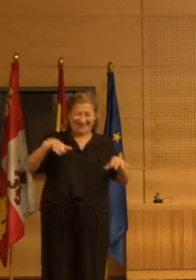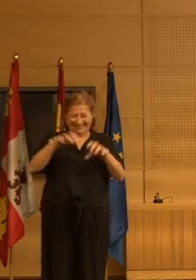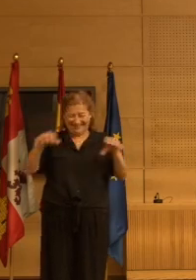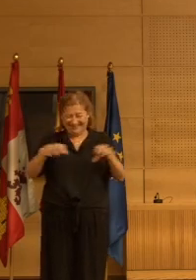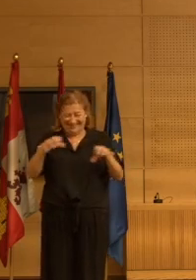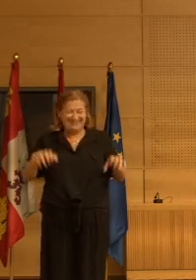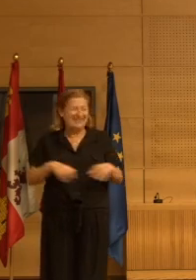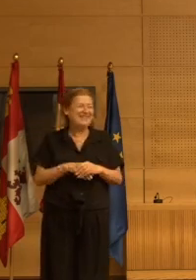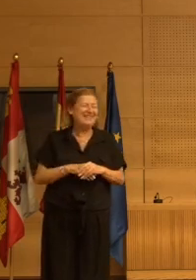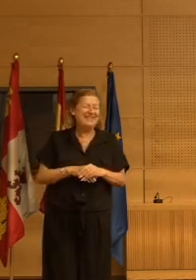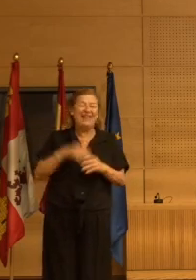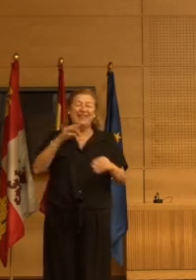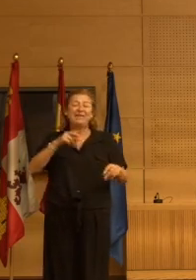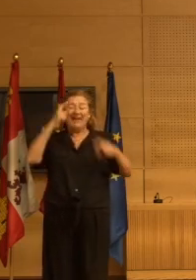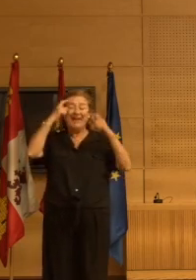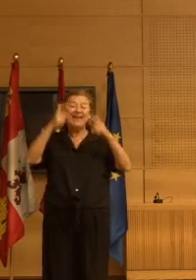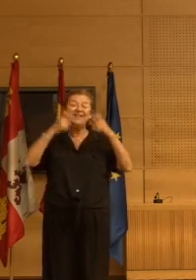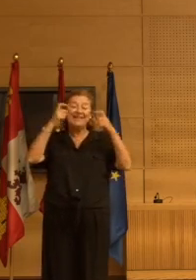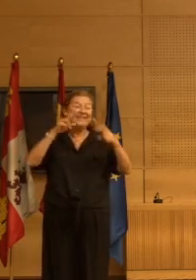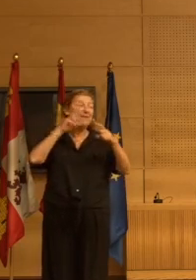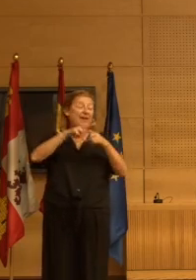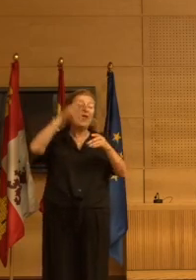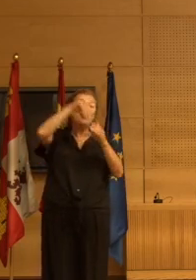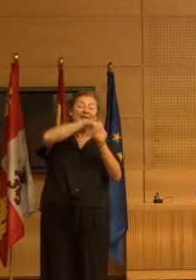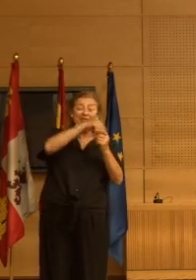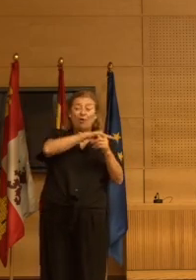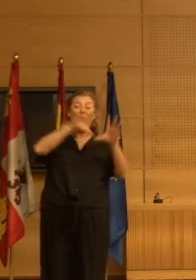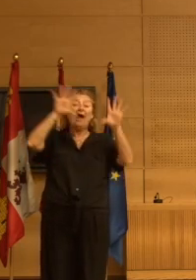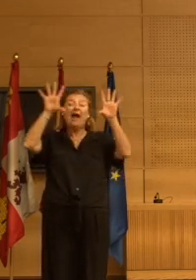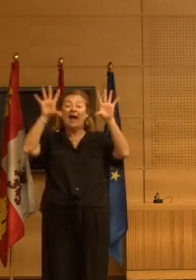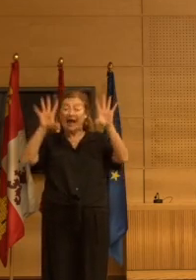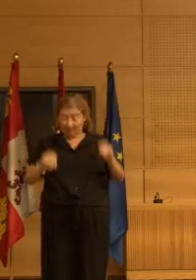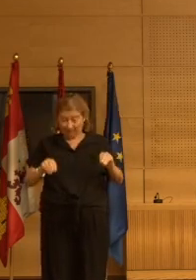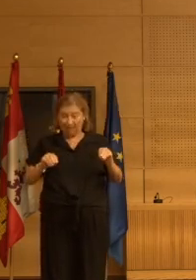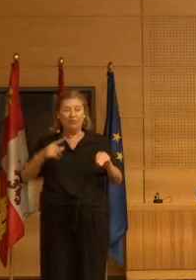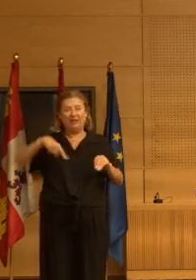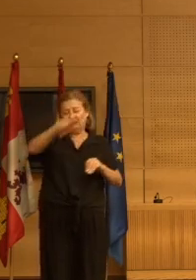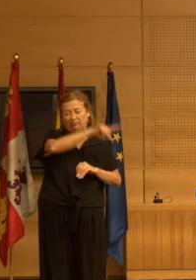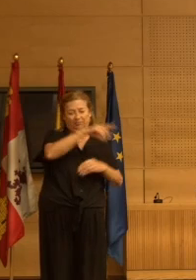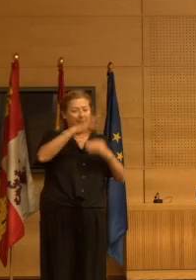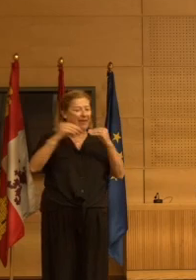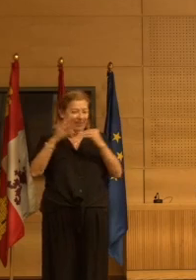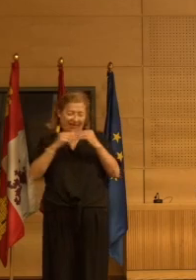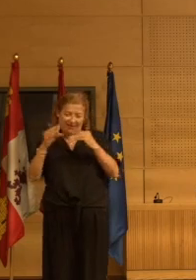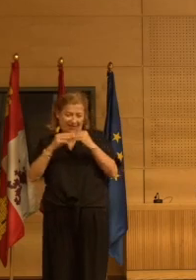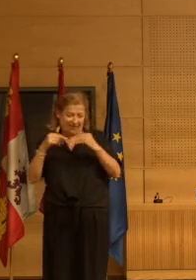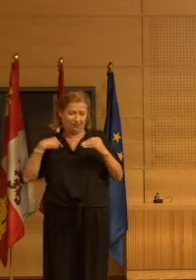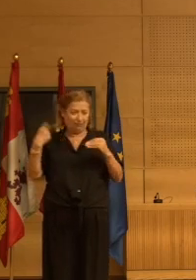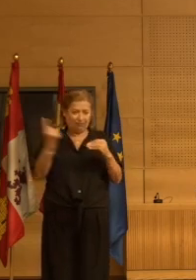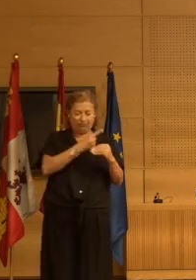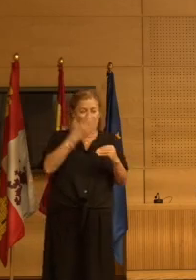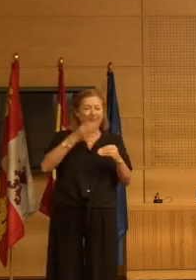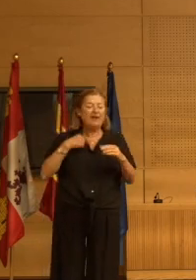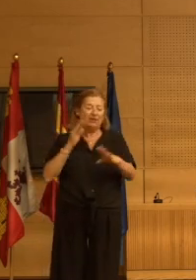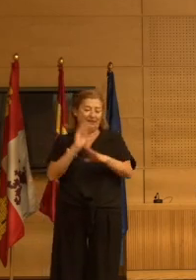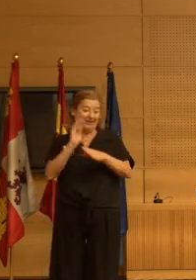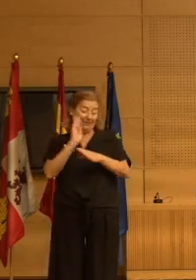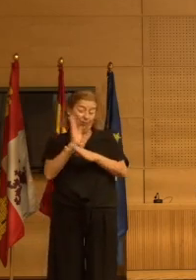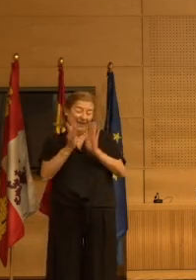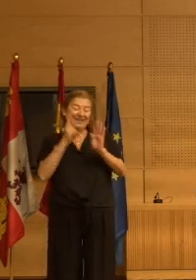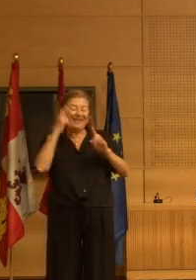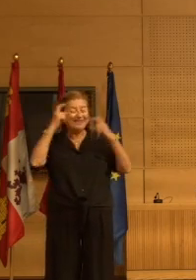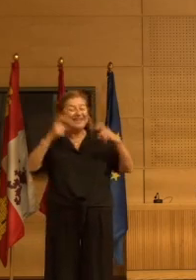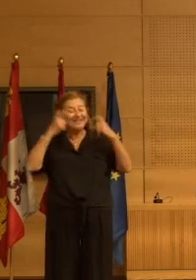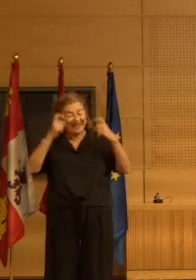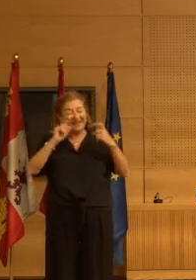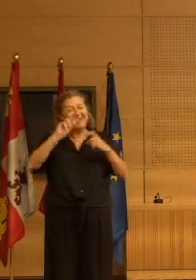apagón cerebral que tienen nuestros pacientes y que nosotros tenemos que tratar de resolver.